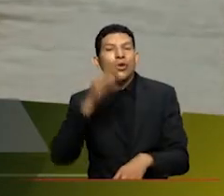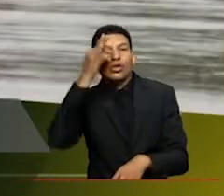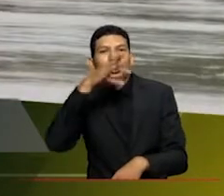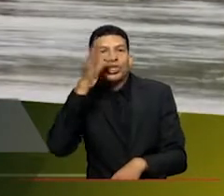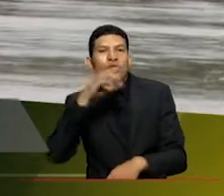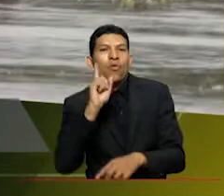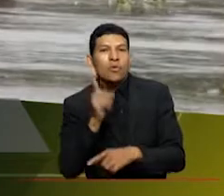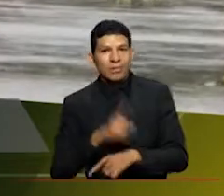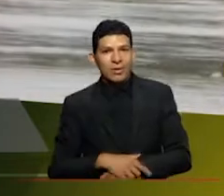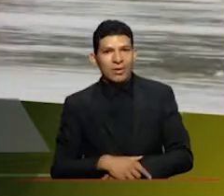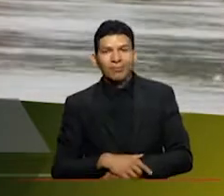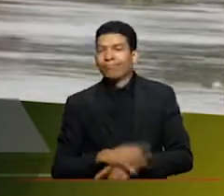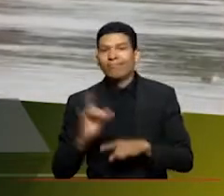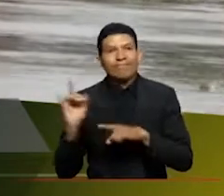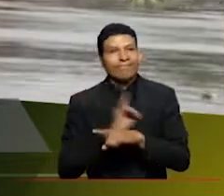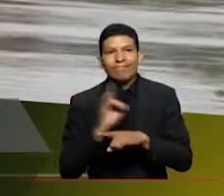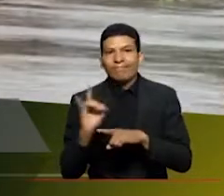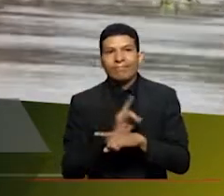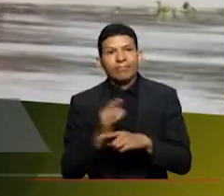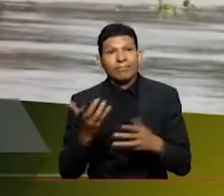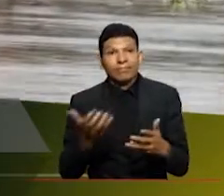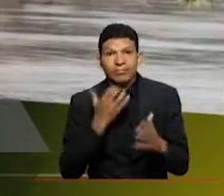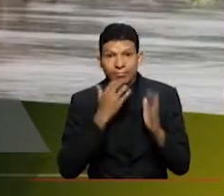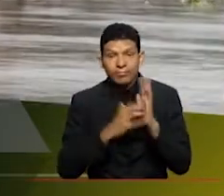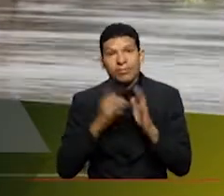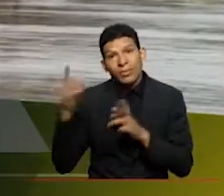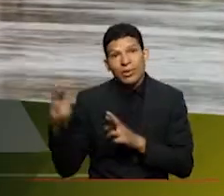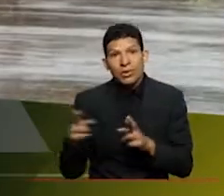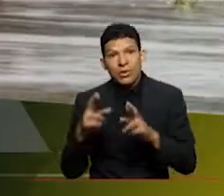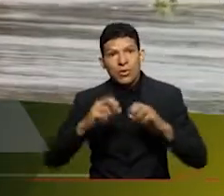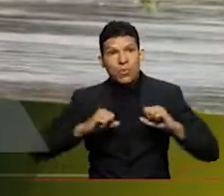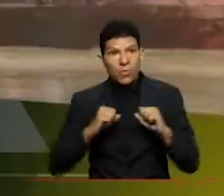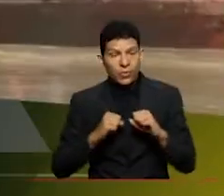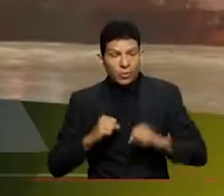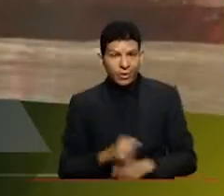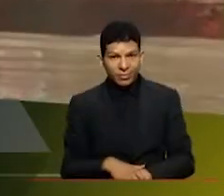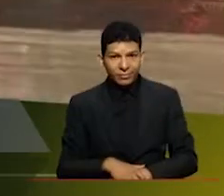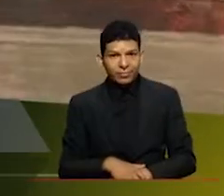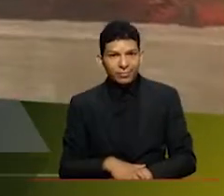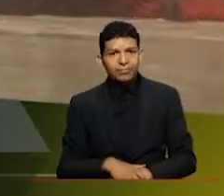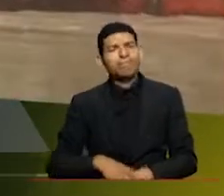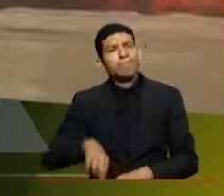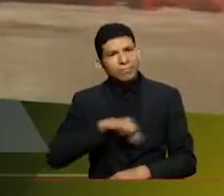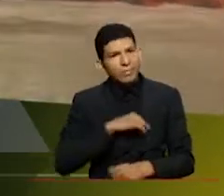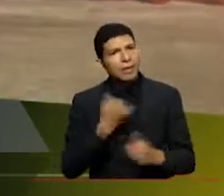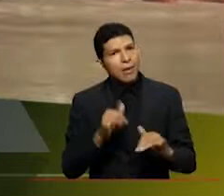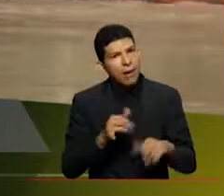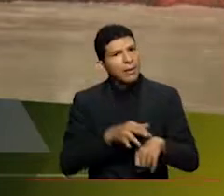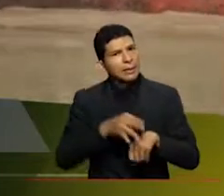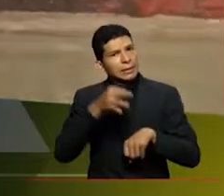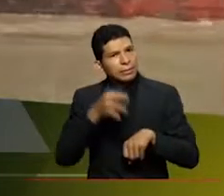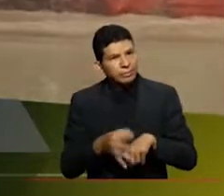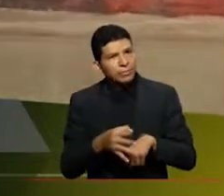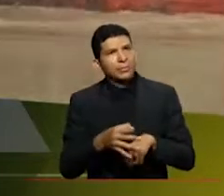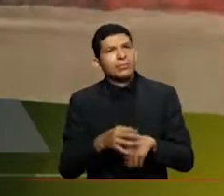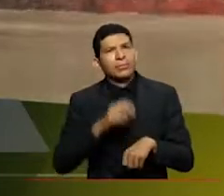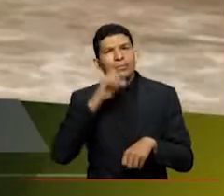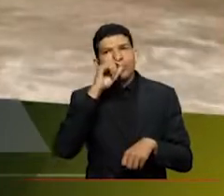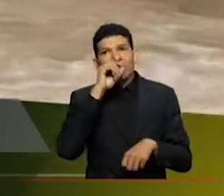y que no pueda ser utilizado como el ejemplo que pongo el río bogotá entonces estamos en un momento muy oportuno el